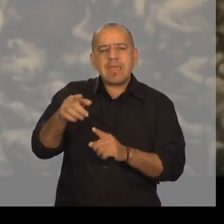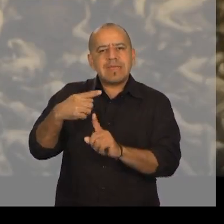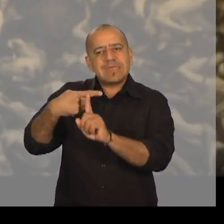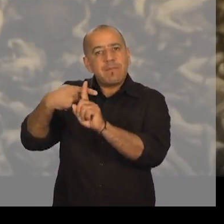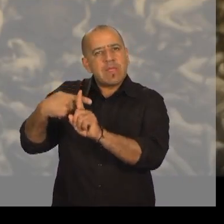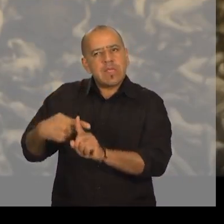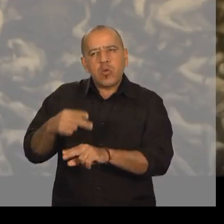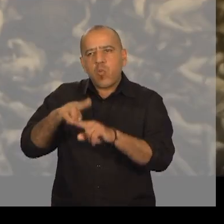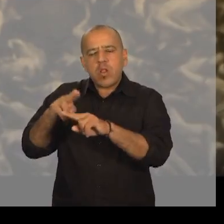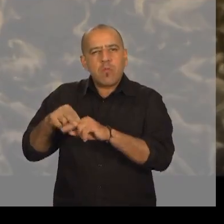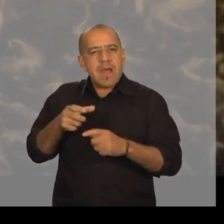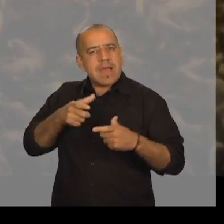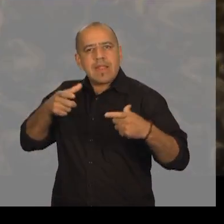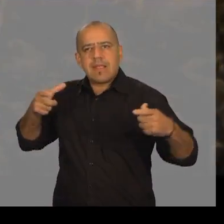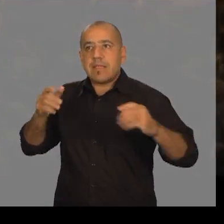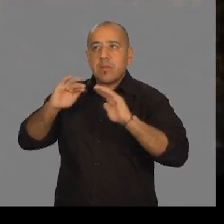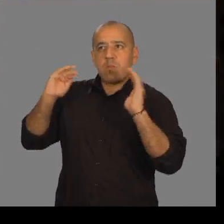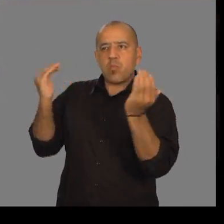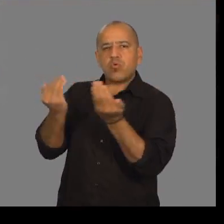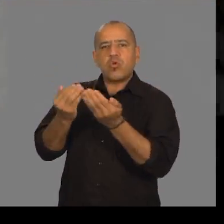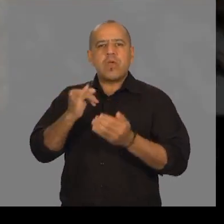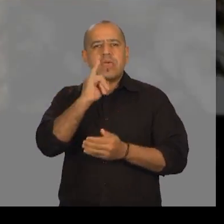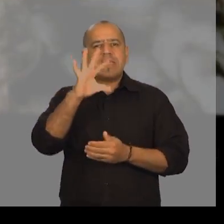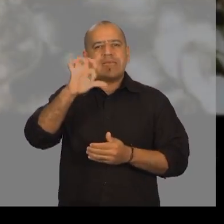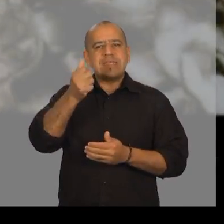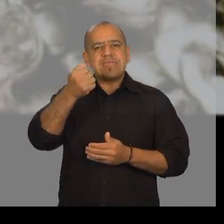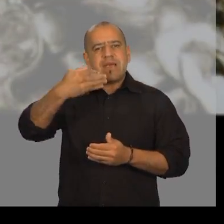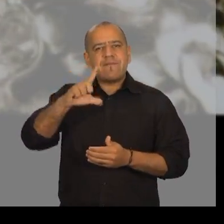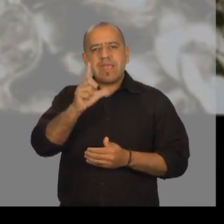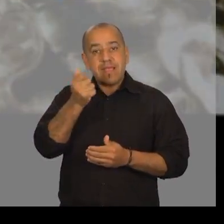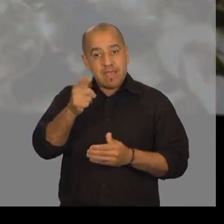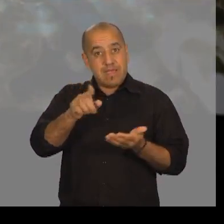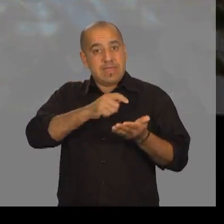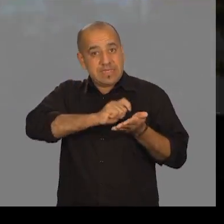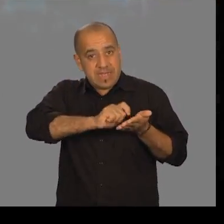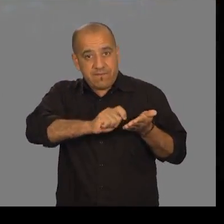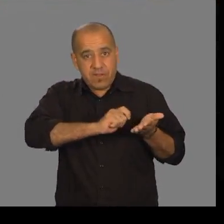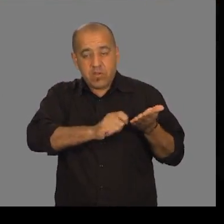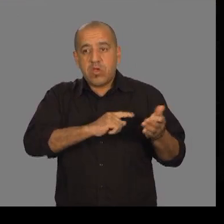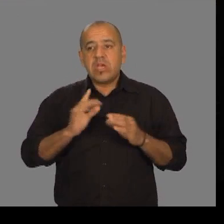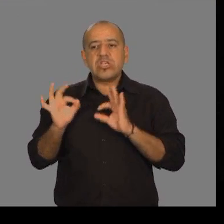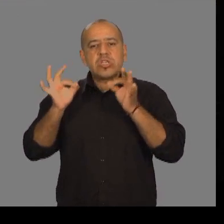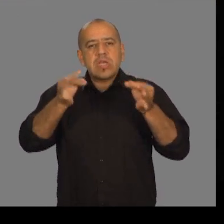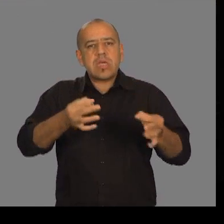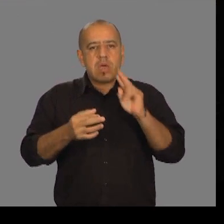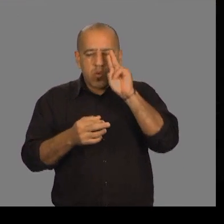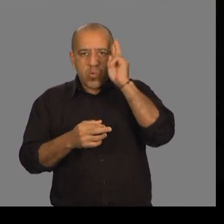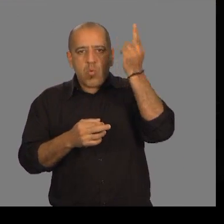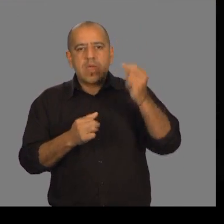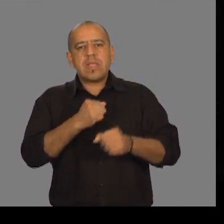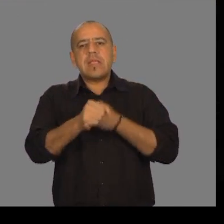grande del mundo. Isabela Matray de Primo escribió Llegué al Uruguay en el año